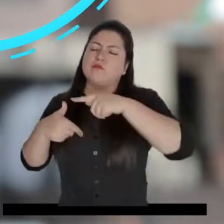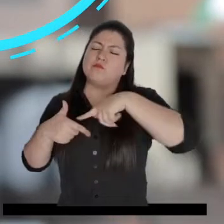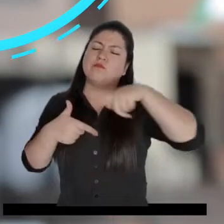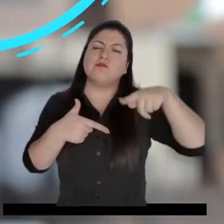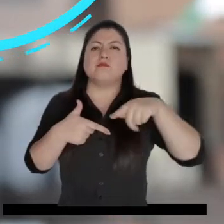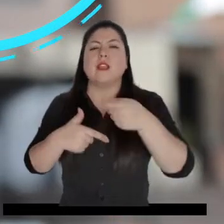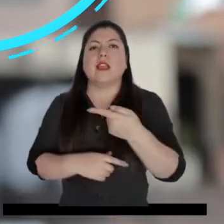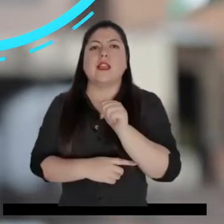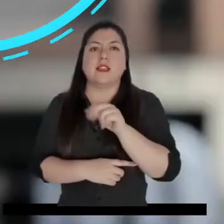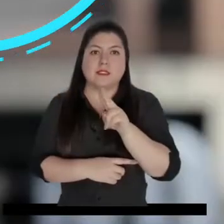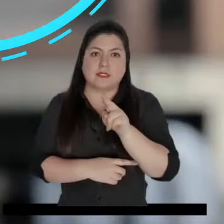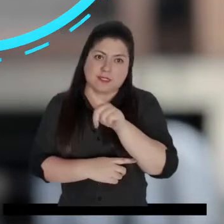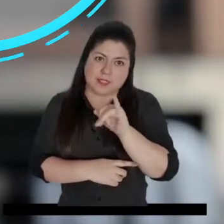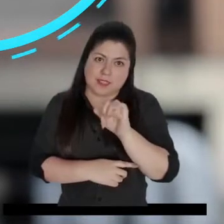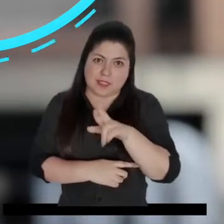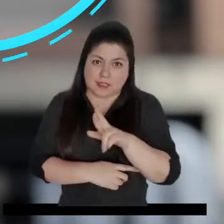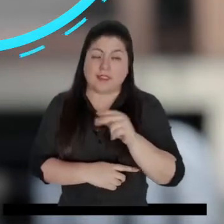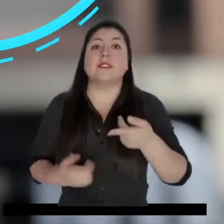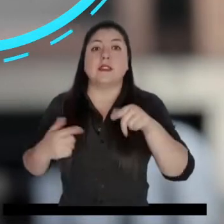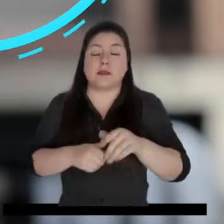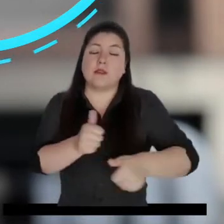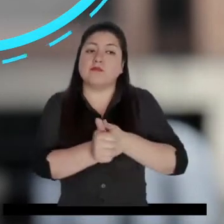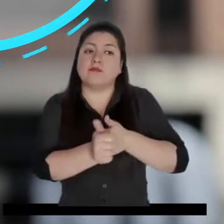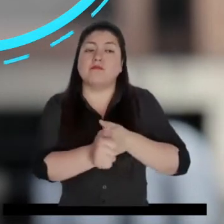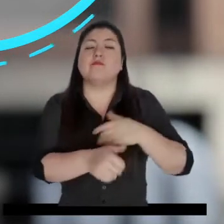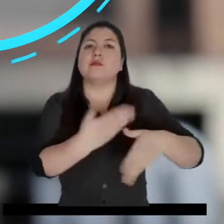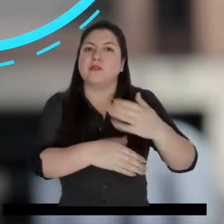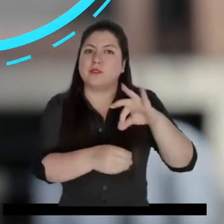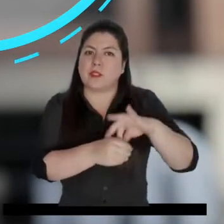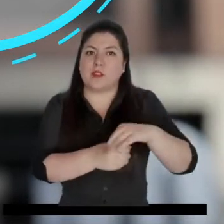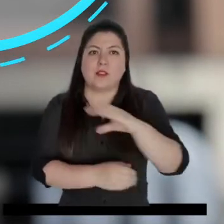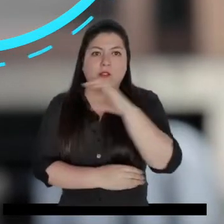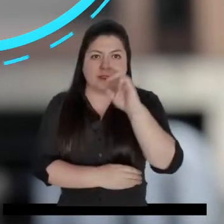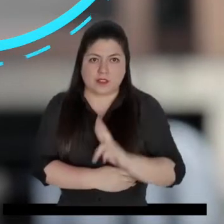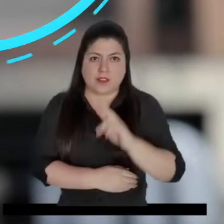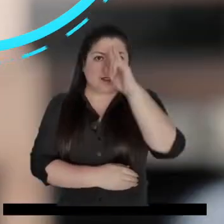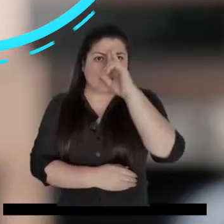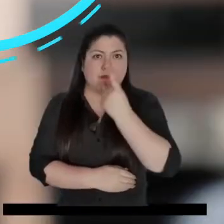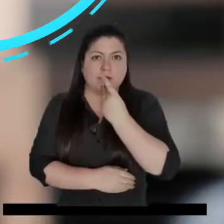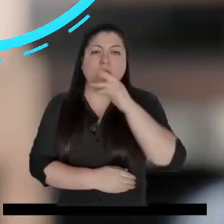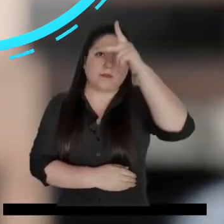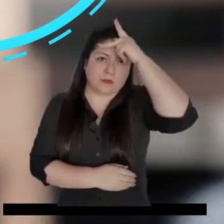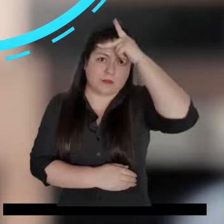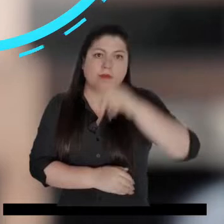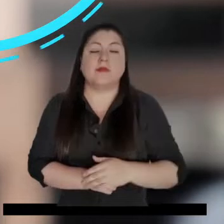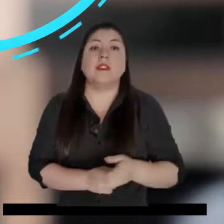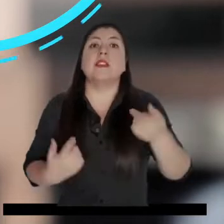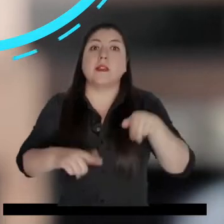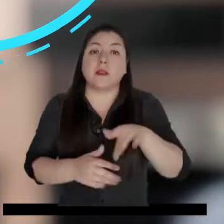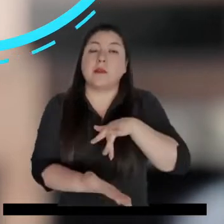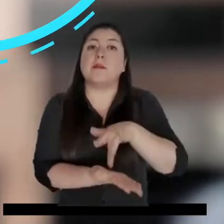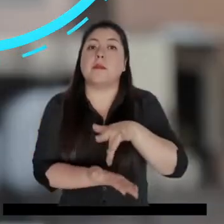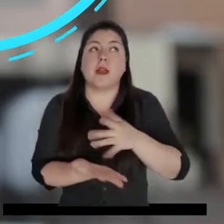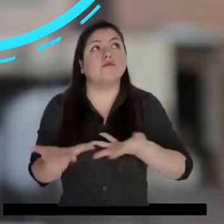en identidad y estadísticas vitales CLAR-CIER. Igualmente, hemos acompañado misiones de observación electoral en Costa Rica, República Dominicana